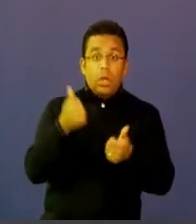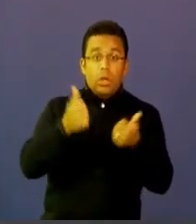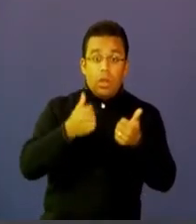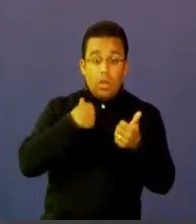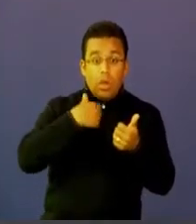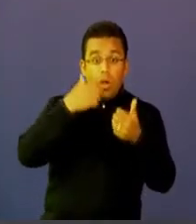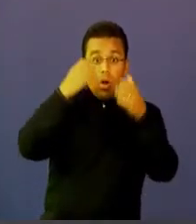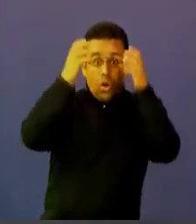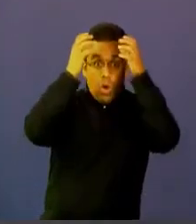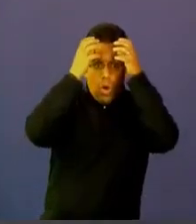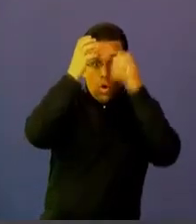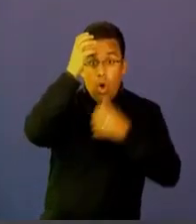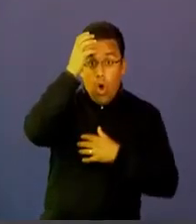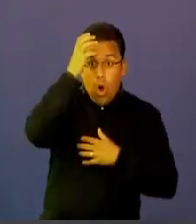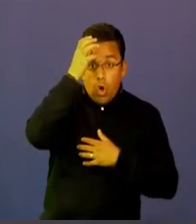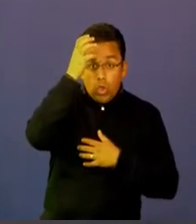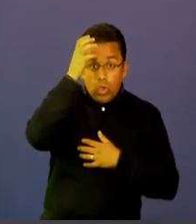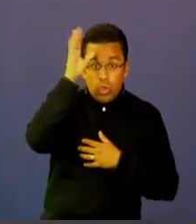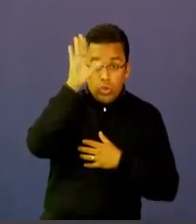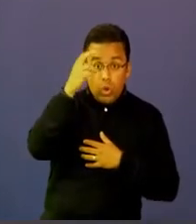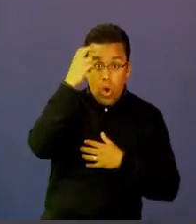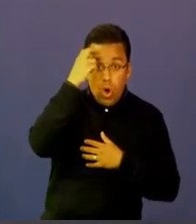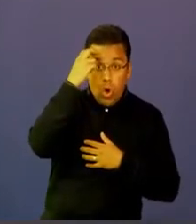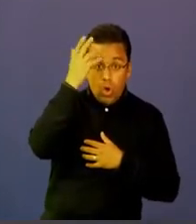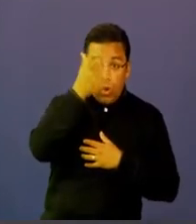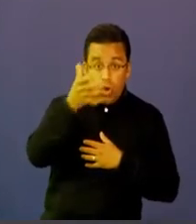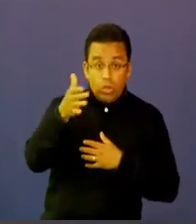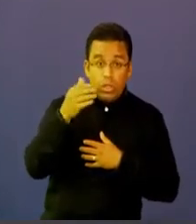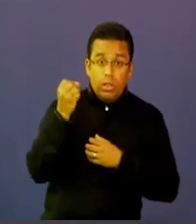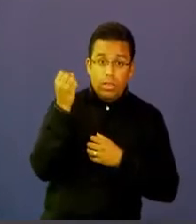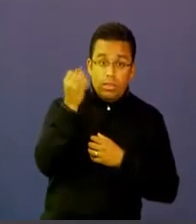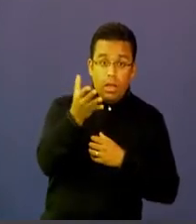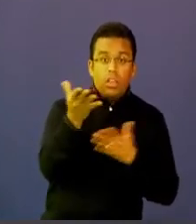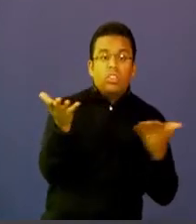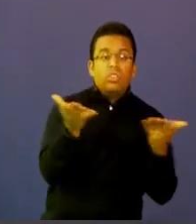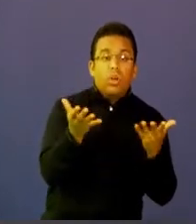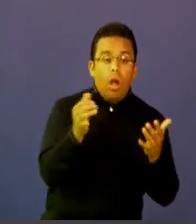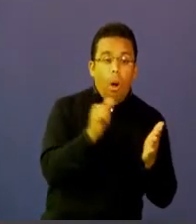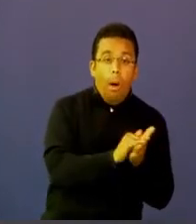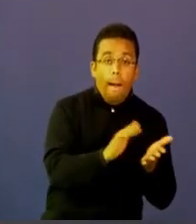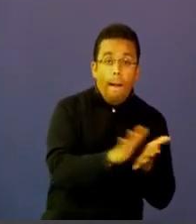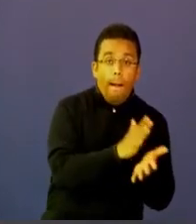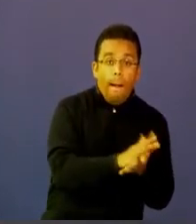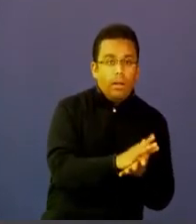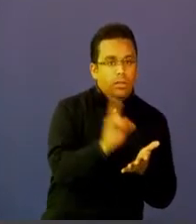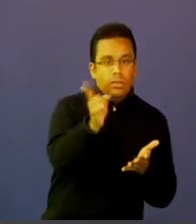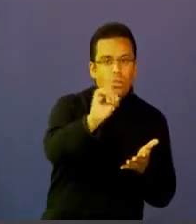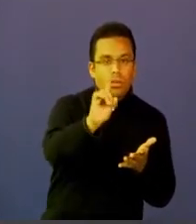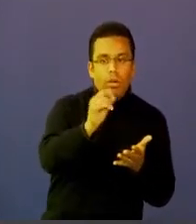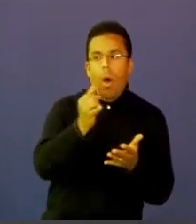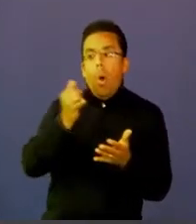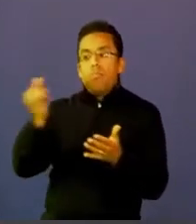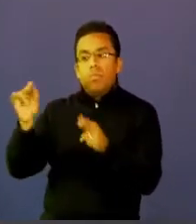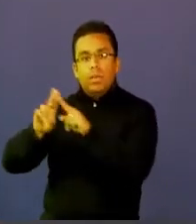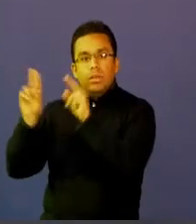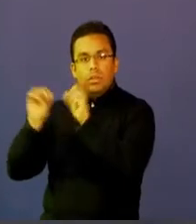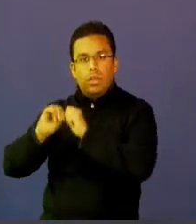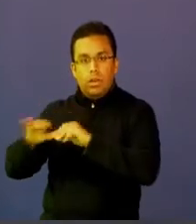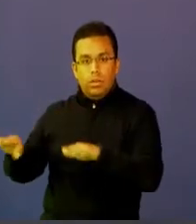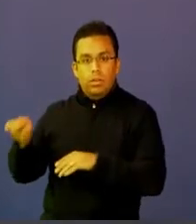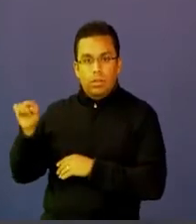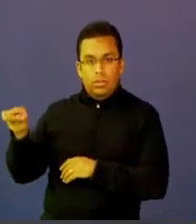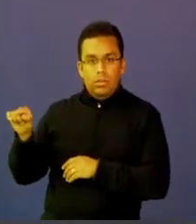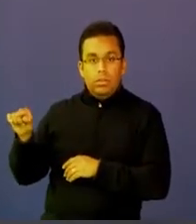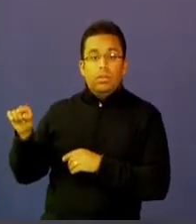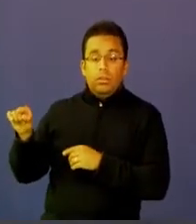ustedes y producido por sus estudiantes esté en línea que tengamos una personalidad propia en línea y al tener una personalidad propia en línea tenemos que